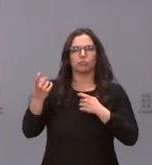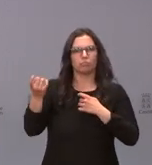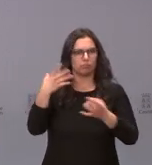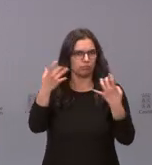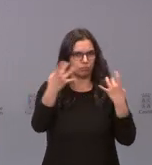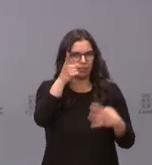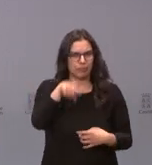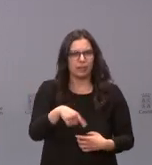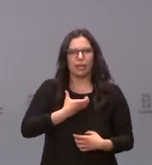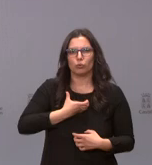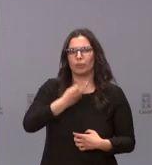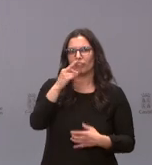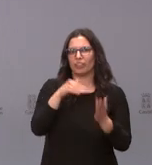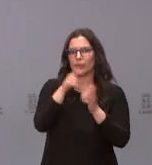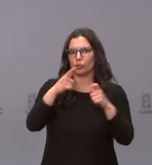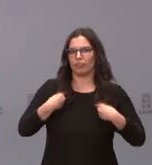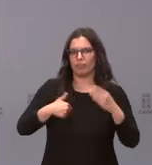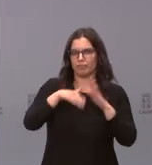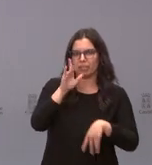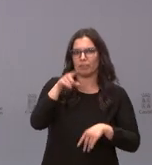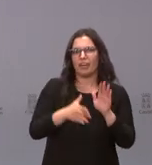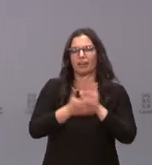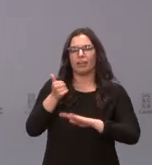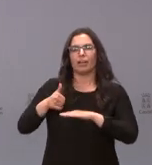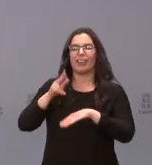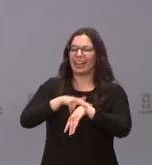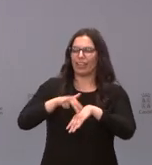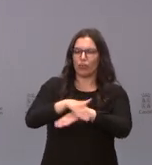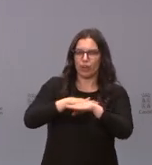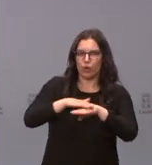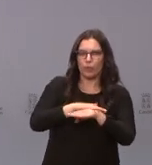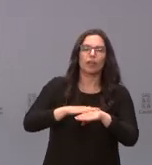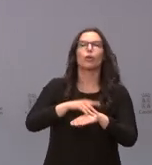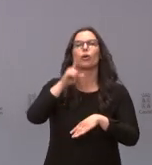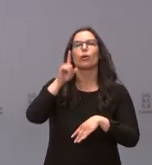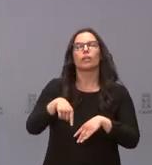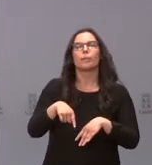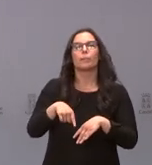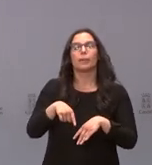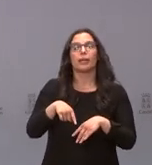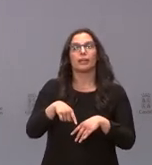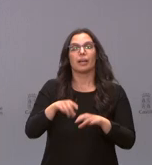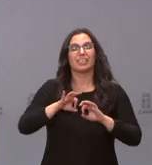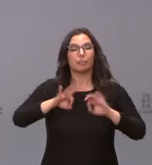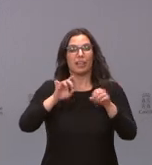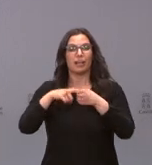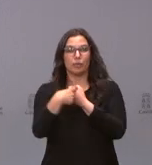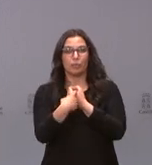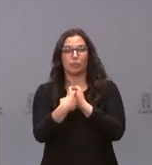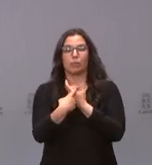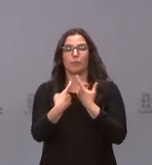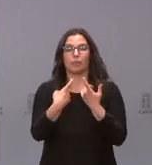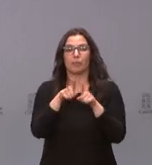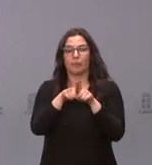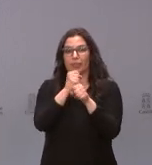a los ayuntamientos de más de 20.000 habitantes, a la delegación del gobierno, a la Federación Regional de Municipios y Provincias, que estuvo especialmente en el grupo de trabajo, a los